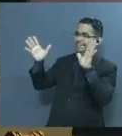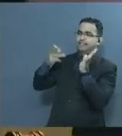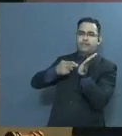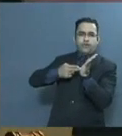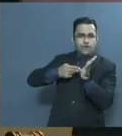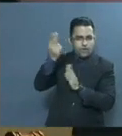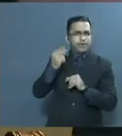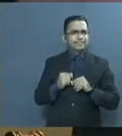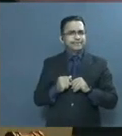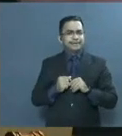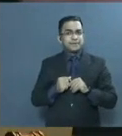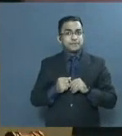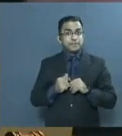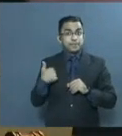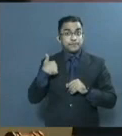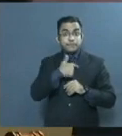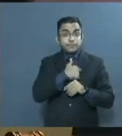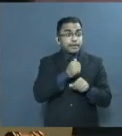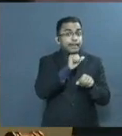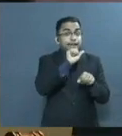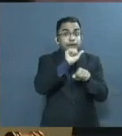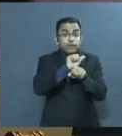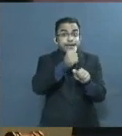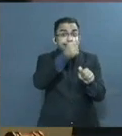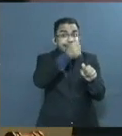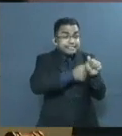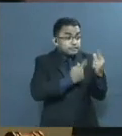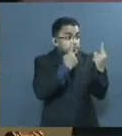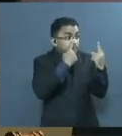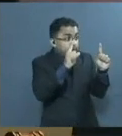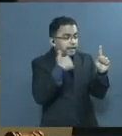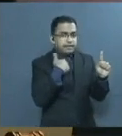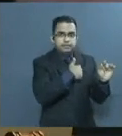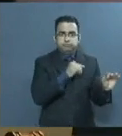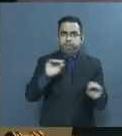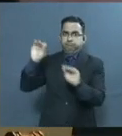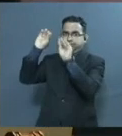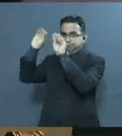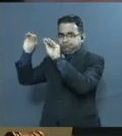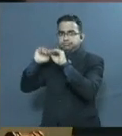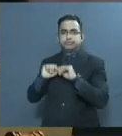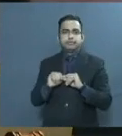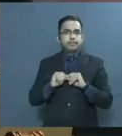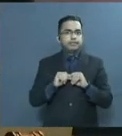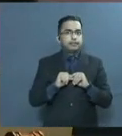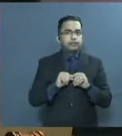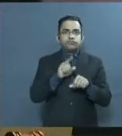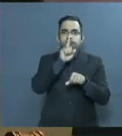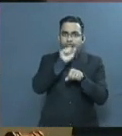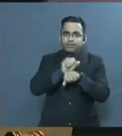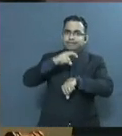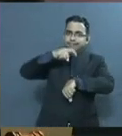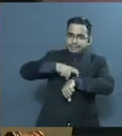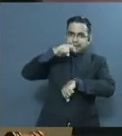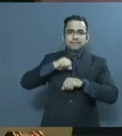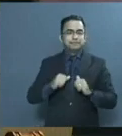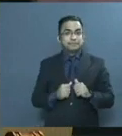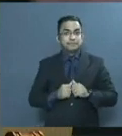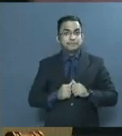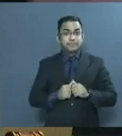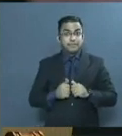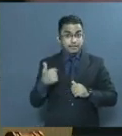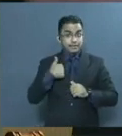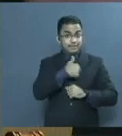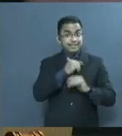mediante la publicación de estadísticas de operaciones en tiempo real. La publicación